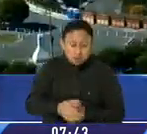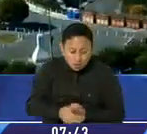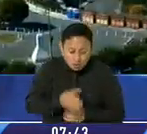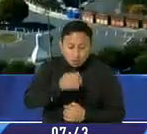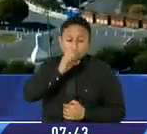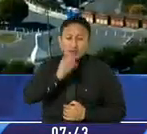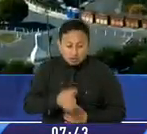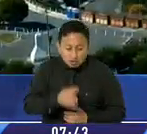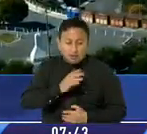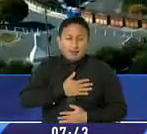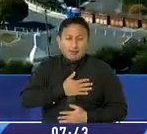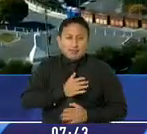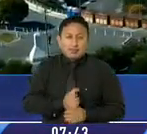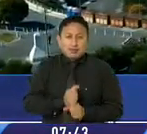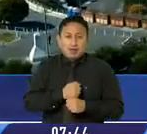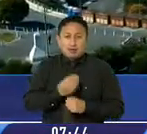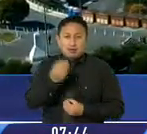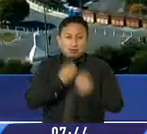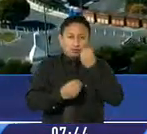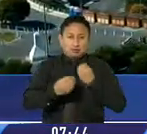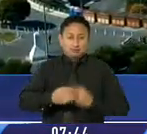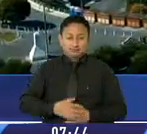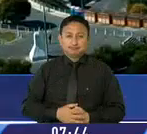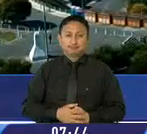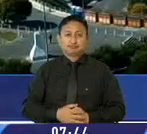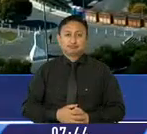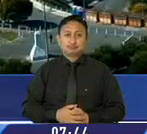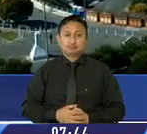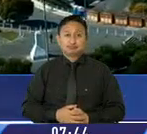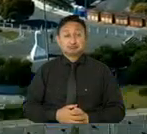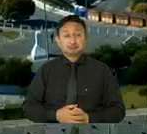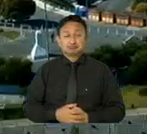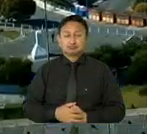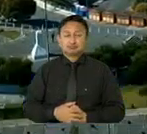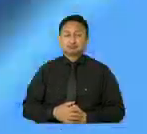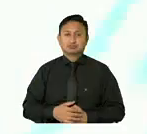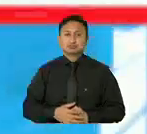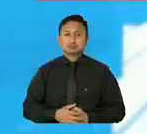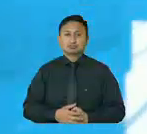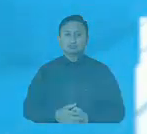saciar su sed y hambre, informó Mauricio Sánchez.